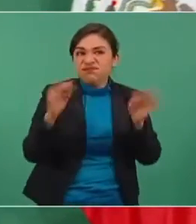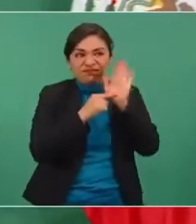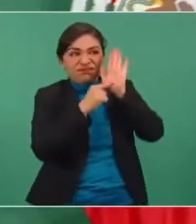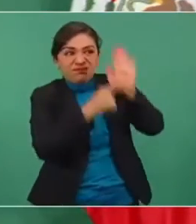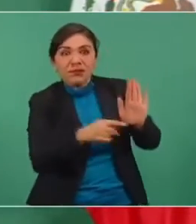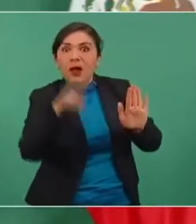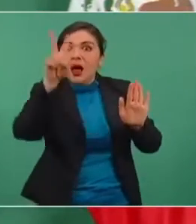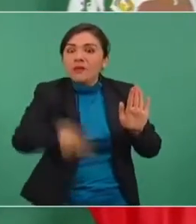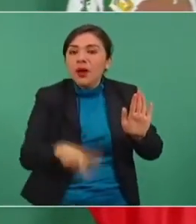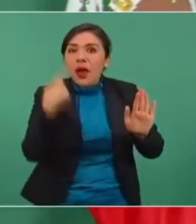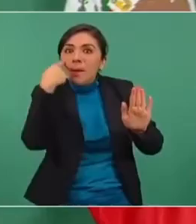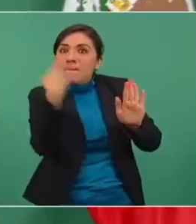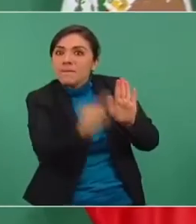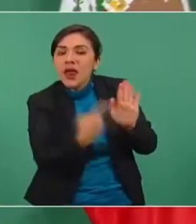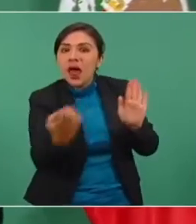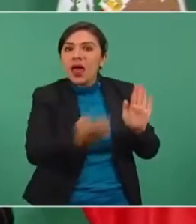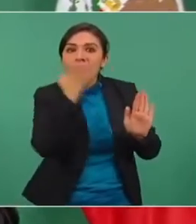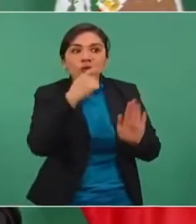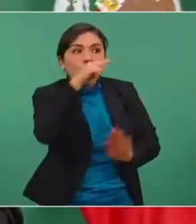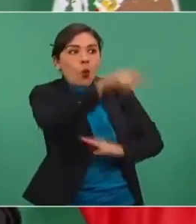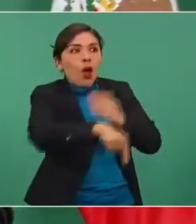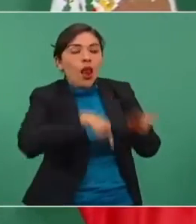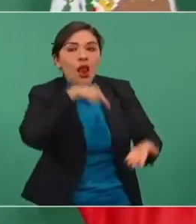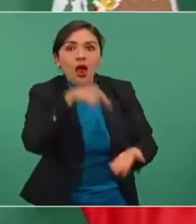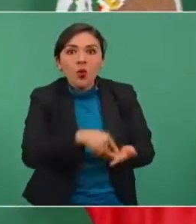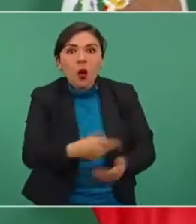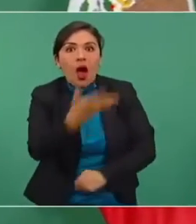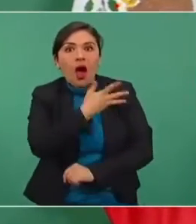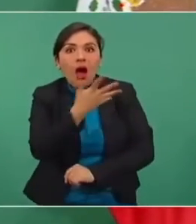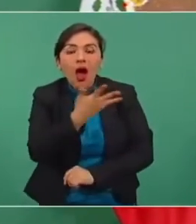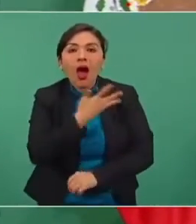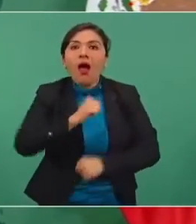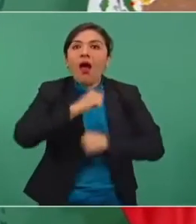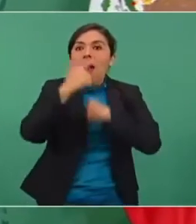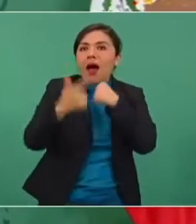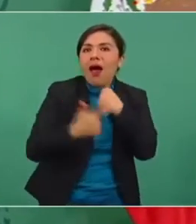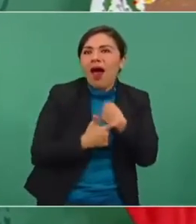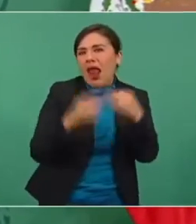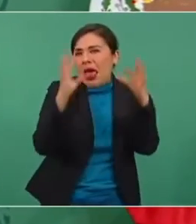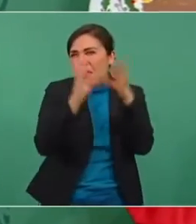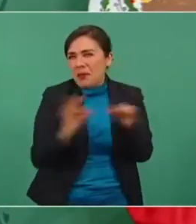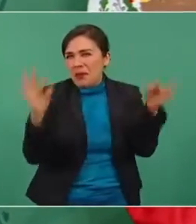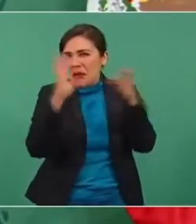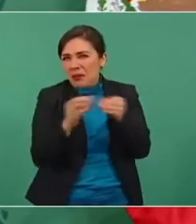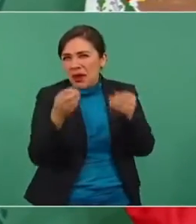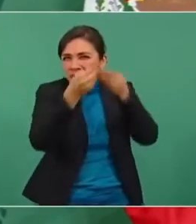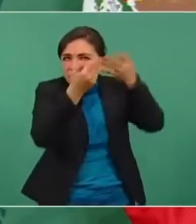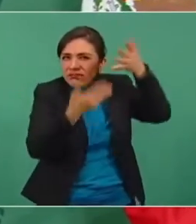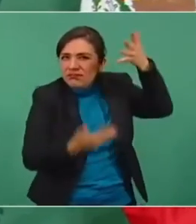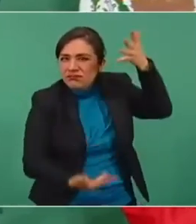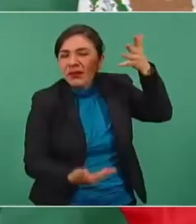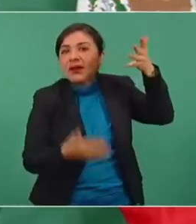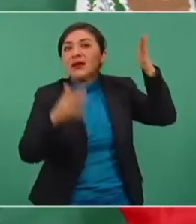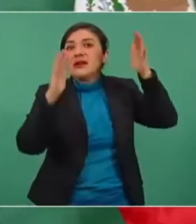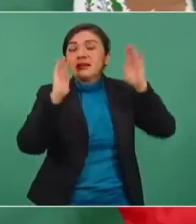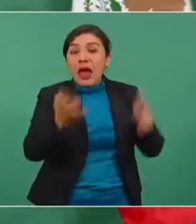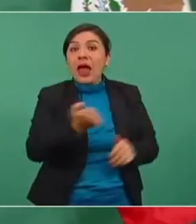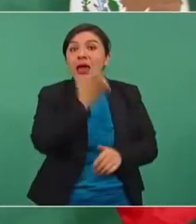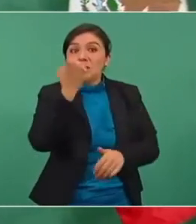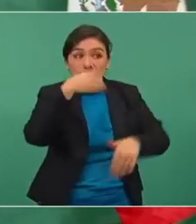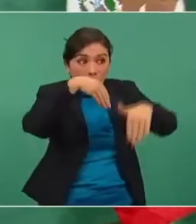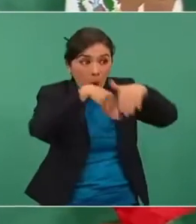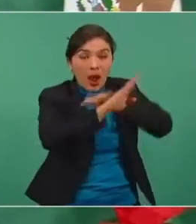Para decir, en esta escuela, que se reiniciaron las clases,